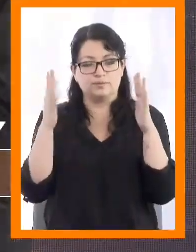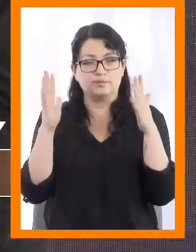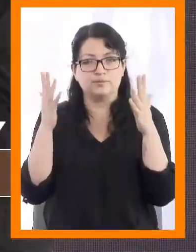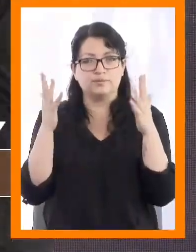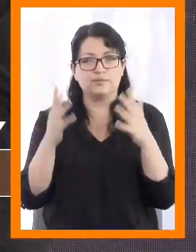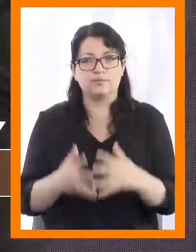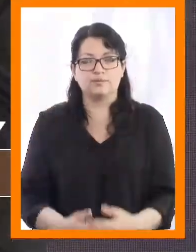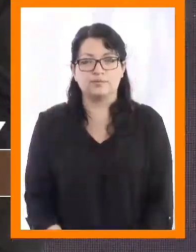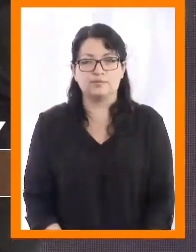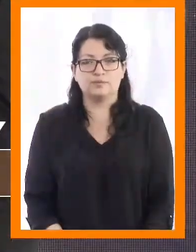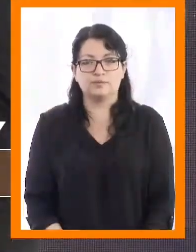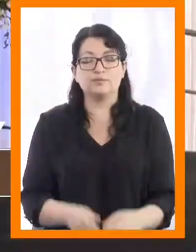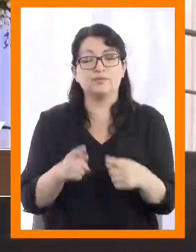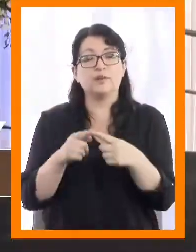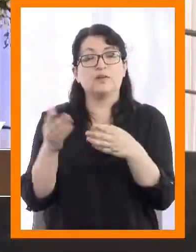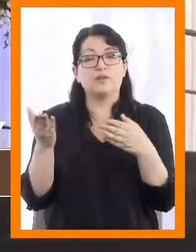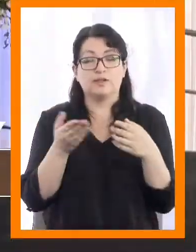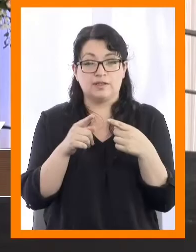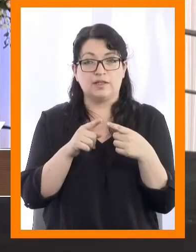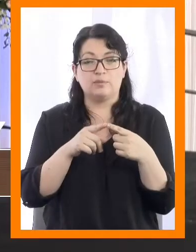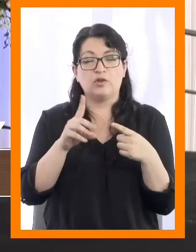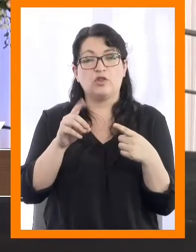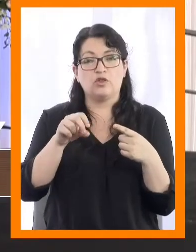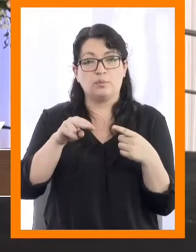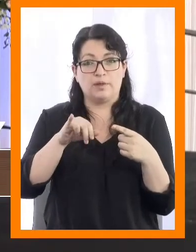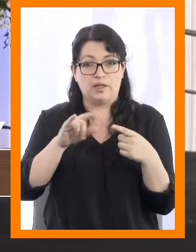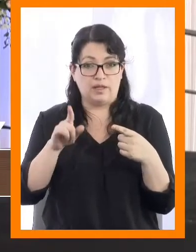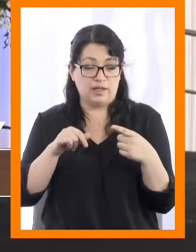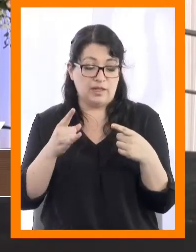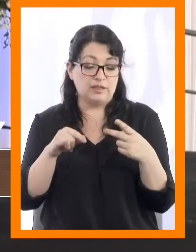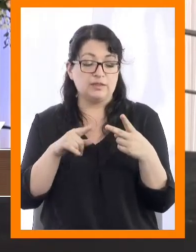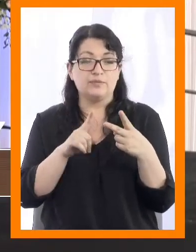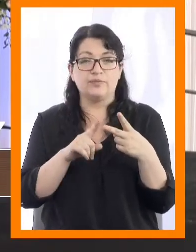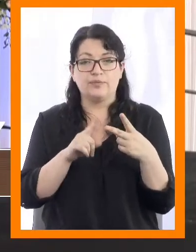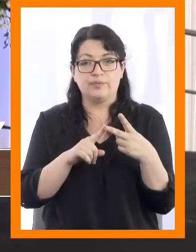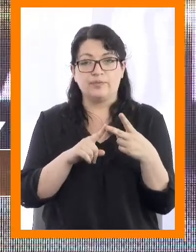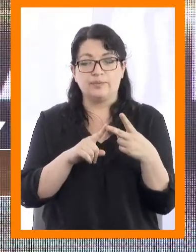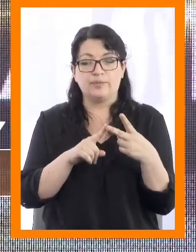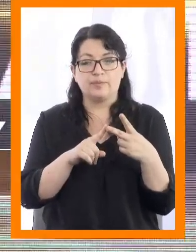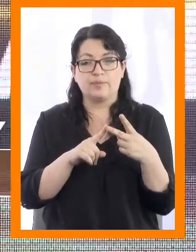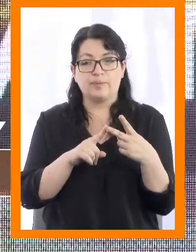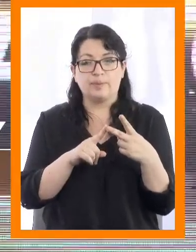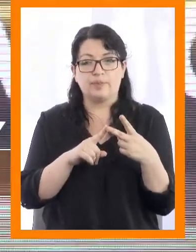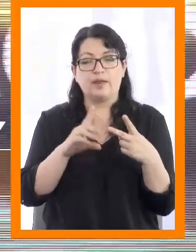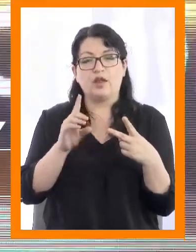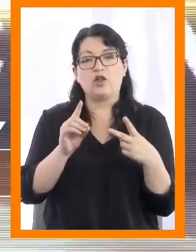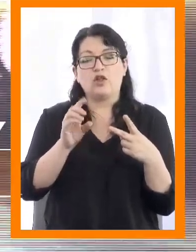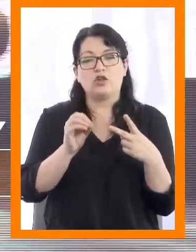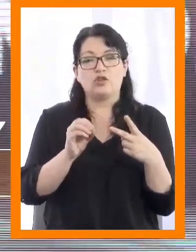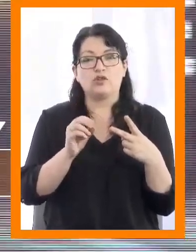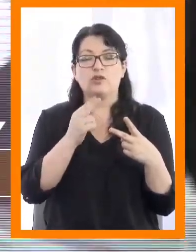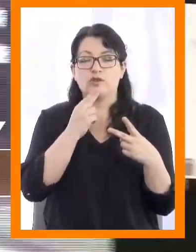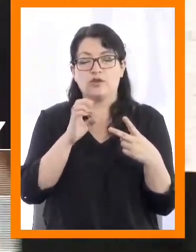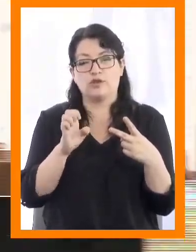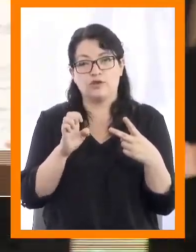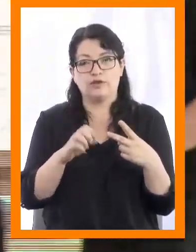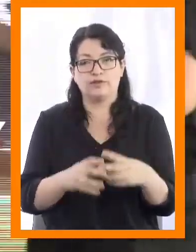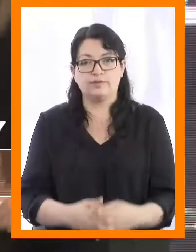Leslie Andrea Domínguez Zanzana, Jennifer Nathalie Dote Chacana.